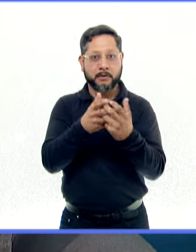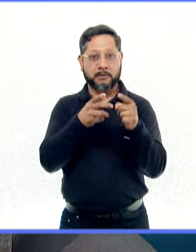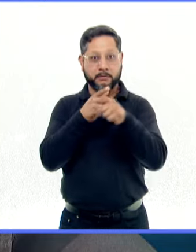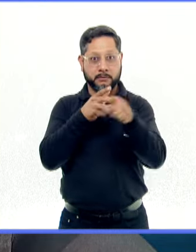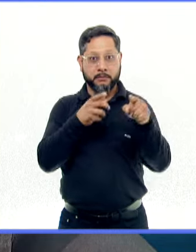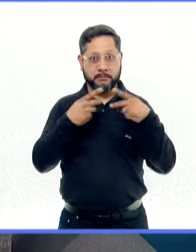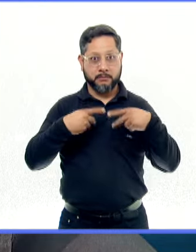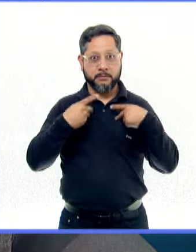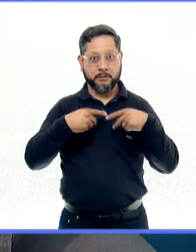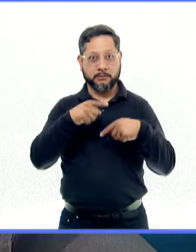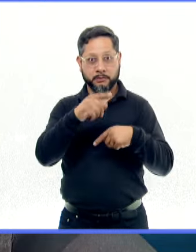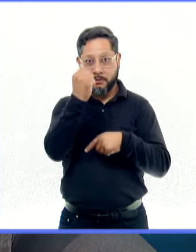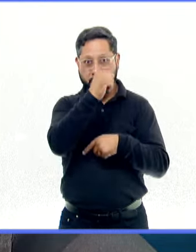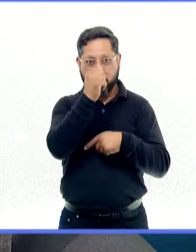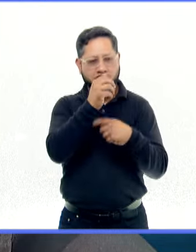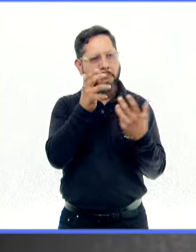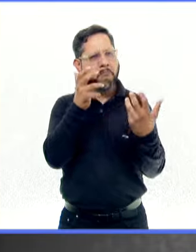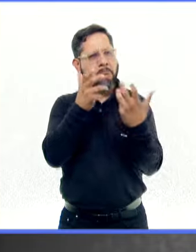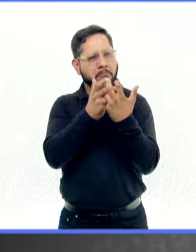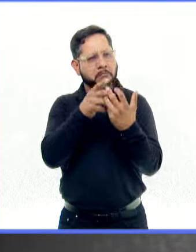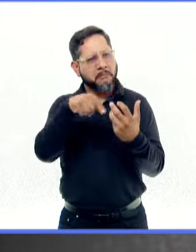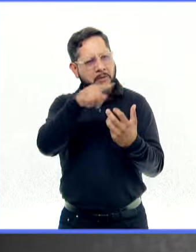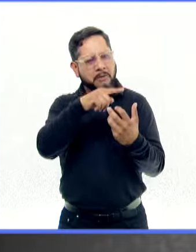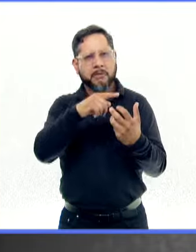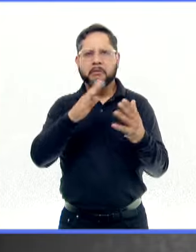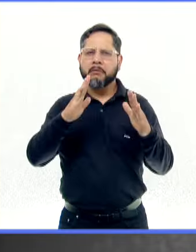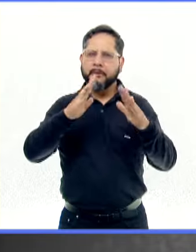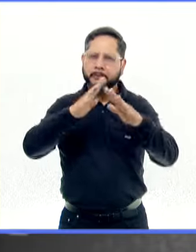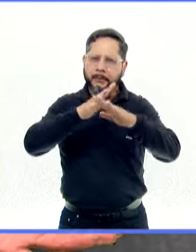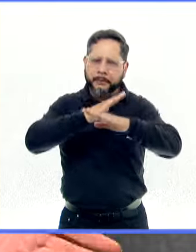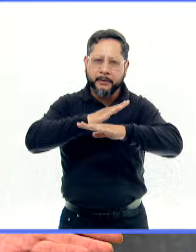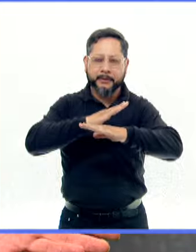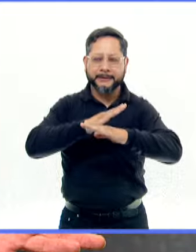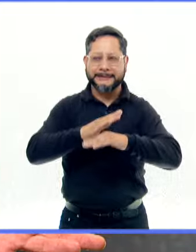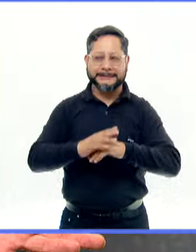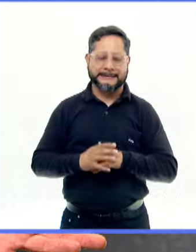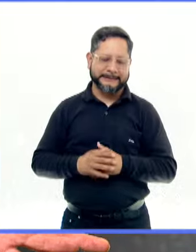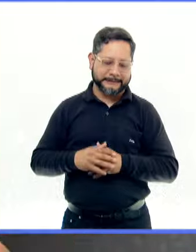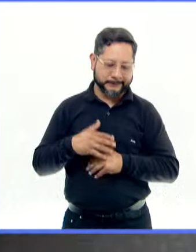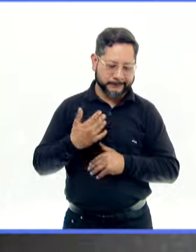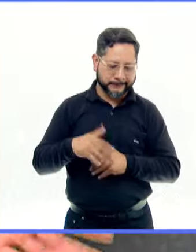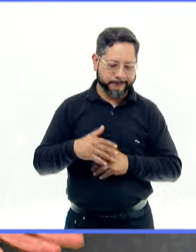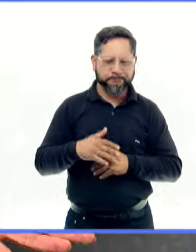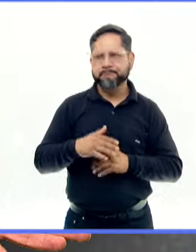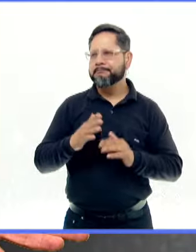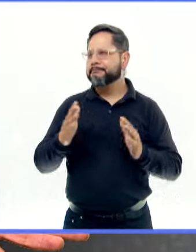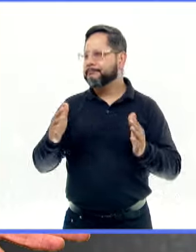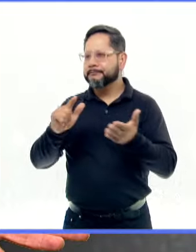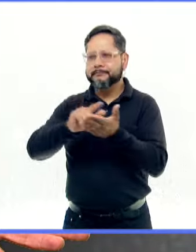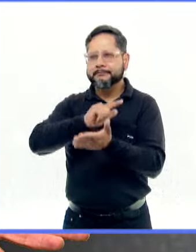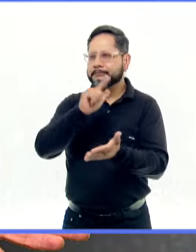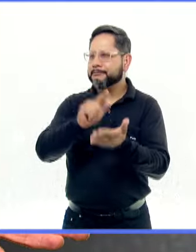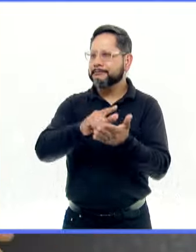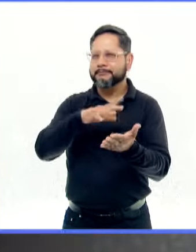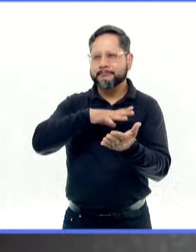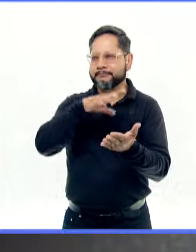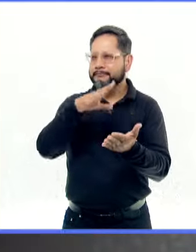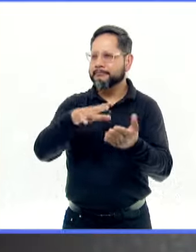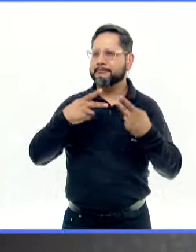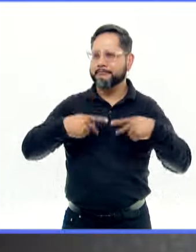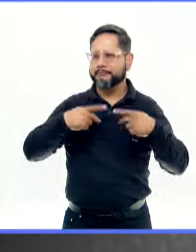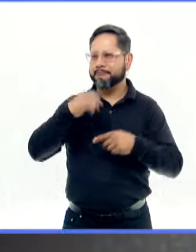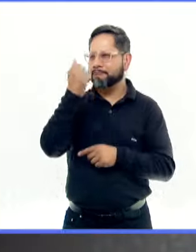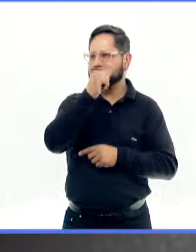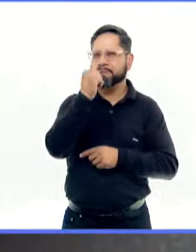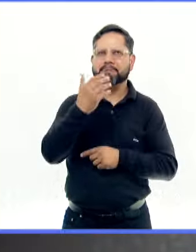que tienen esta condición? Híjole, creo que primero es, tenemos una ley, ¿no? O sea, la ley general de las personas con autismo que